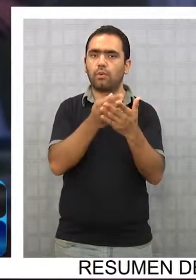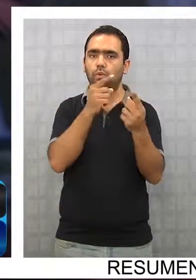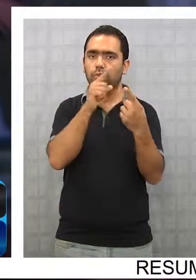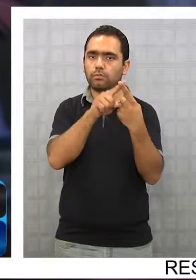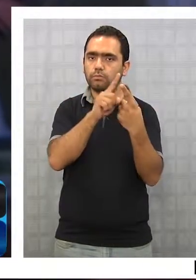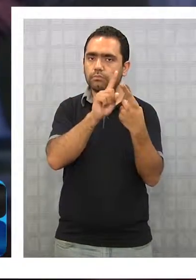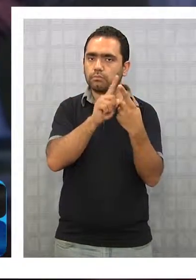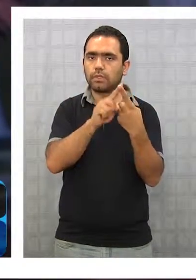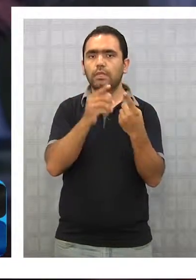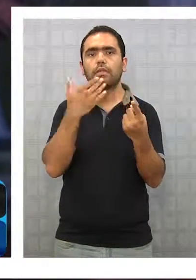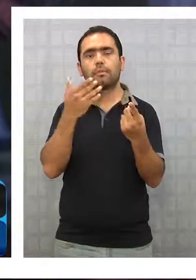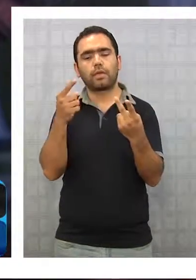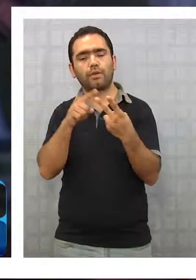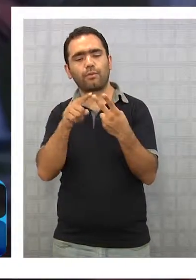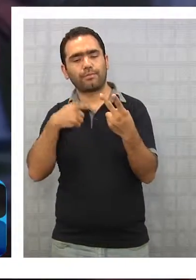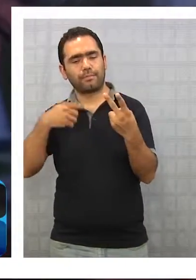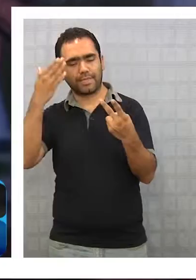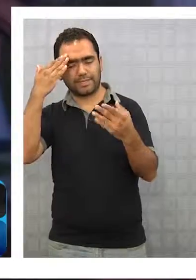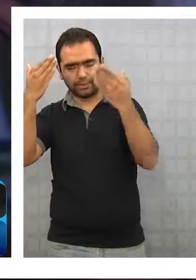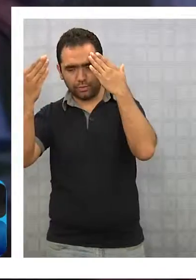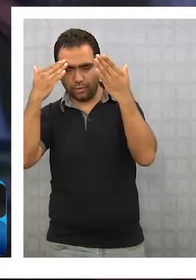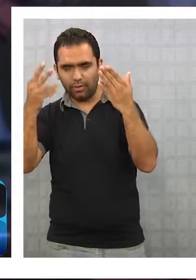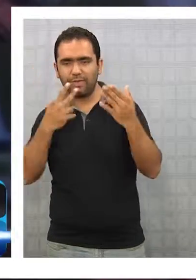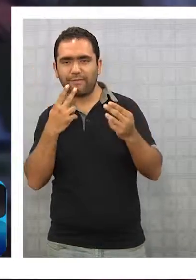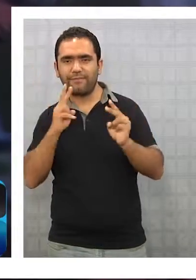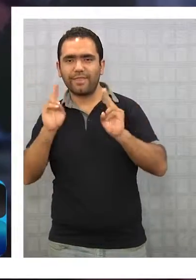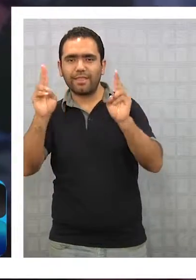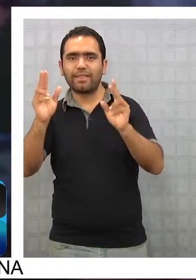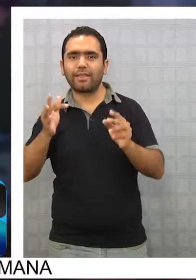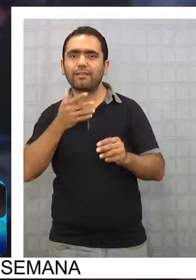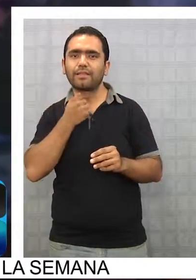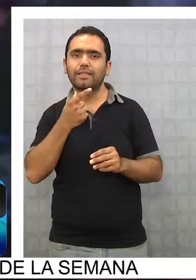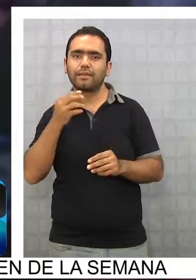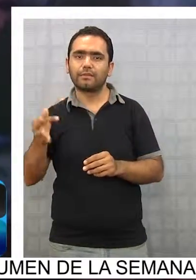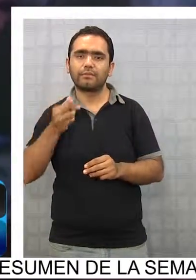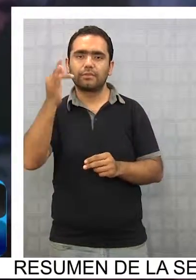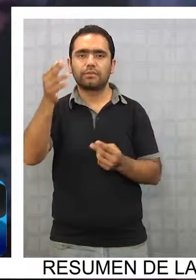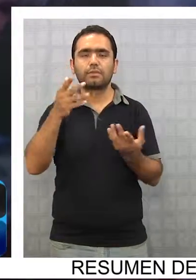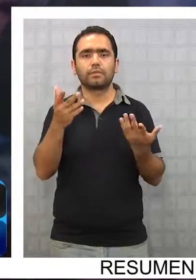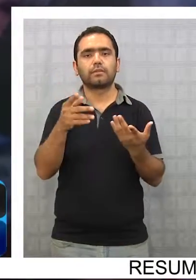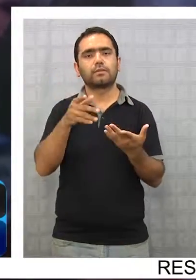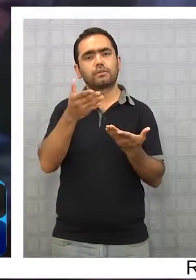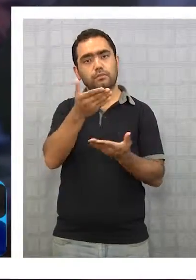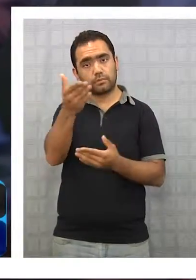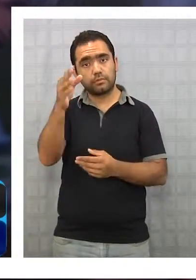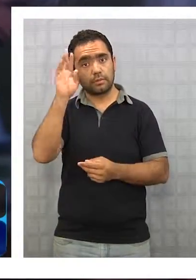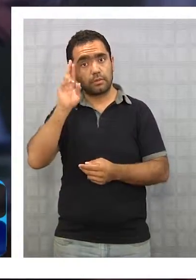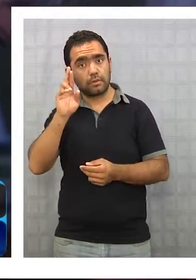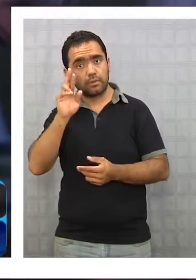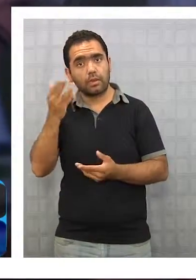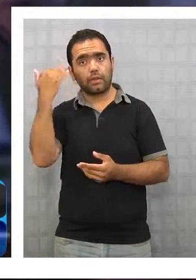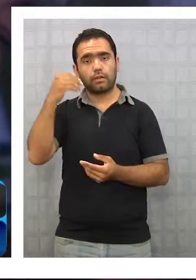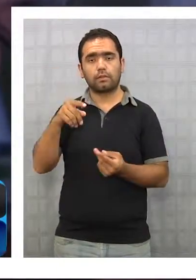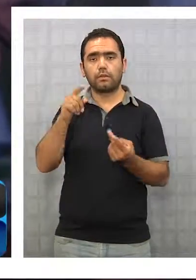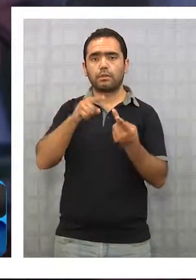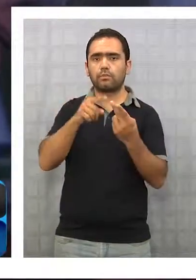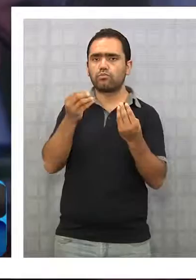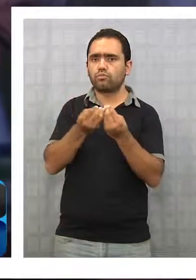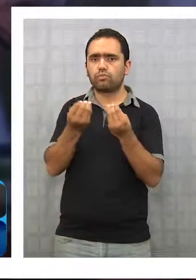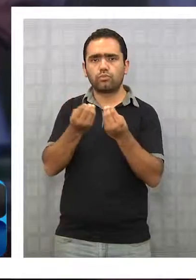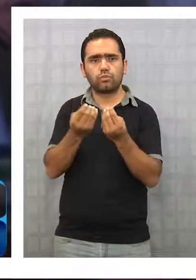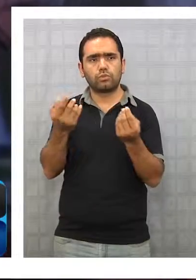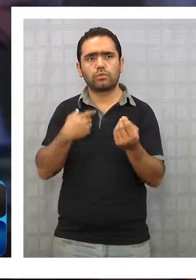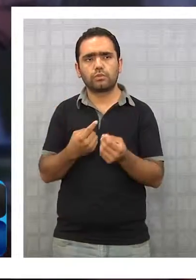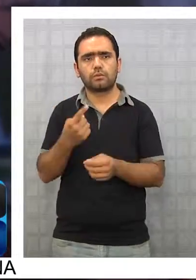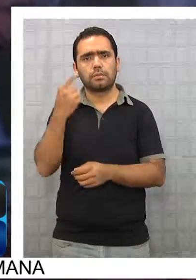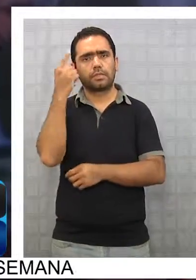expectativa de vida. Es decir, el cambio que hubo de la enfermedad, ¿te acuerdas? Que eran patologías, no pasábamos